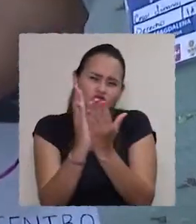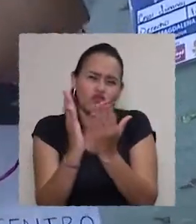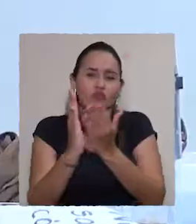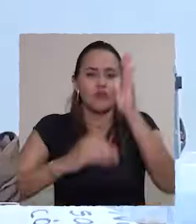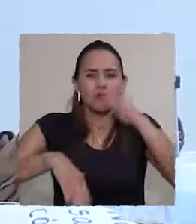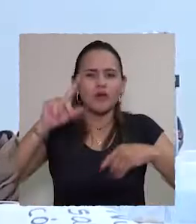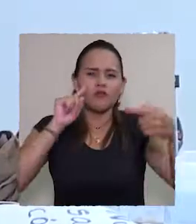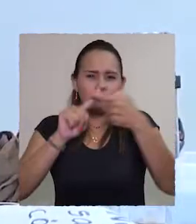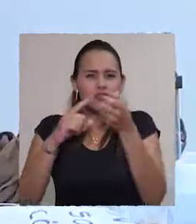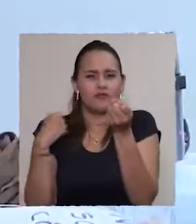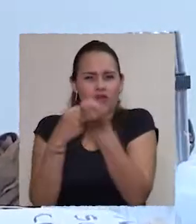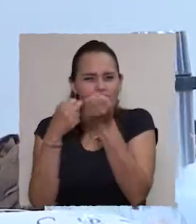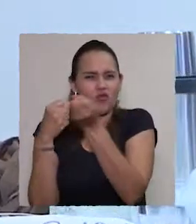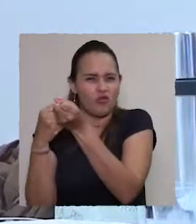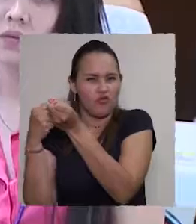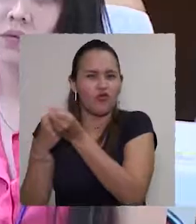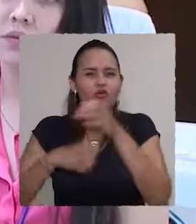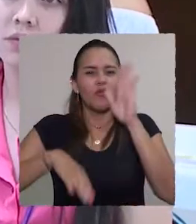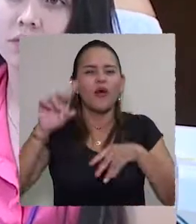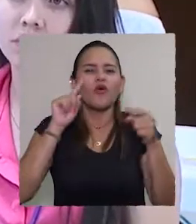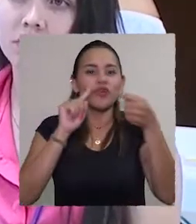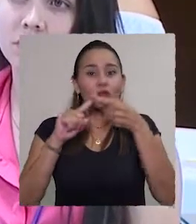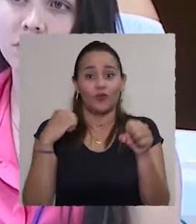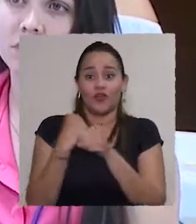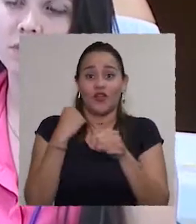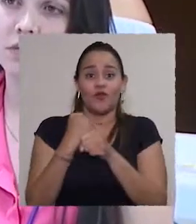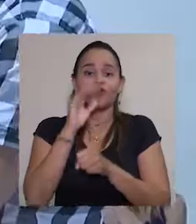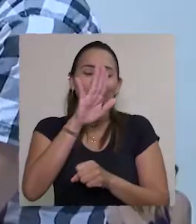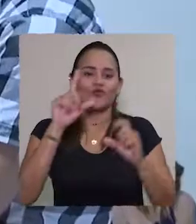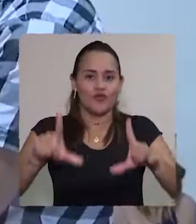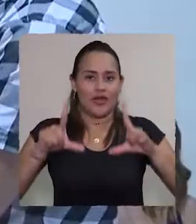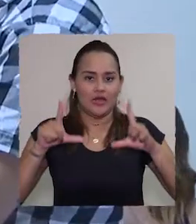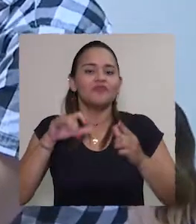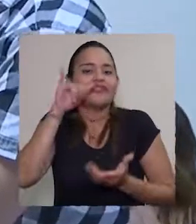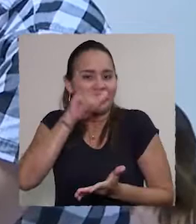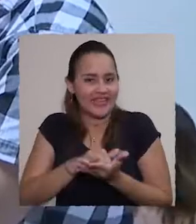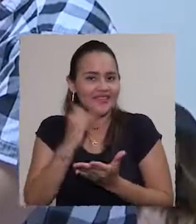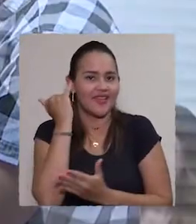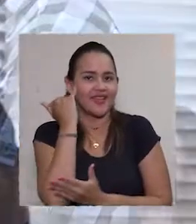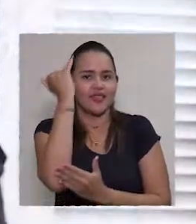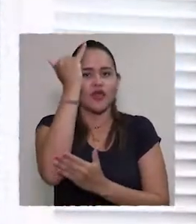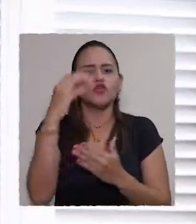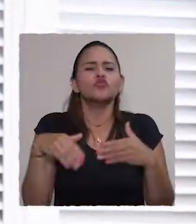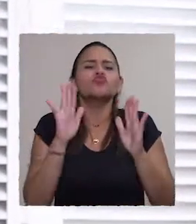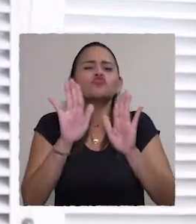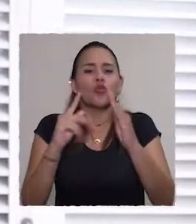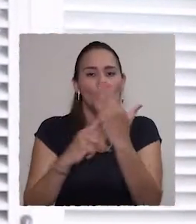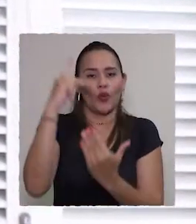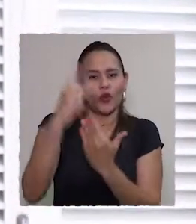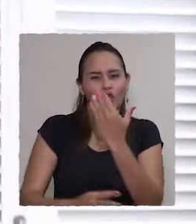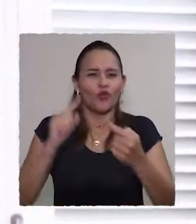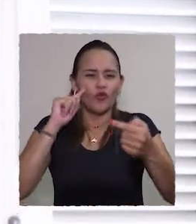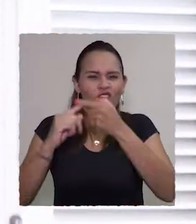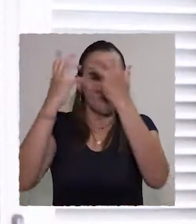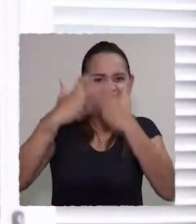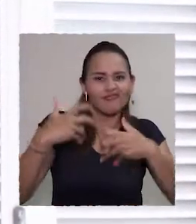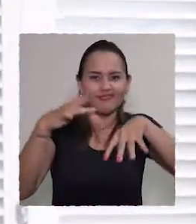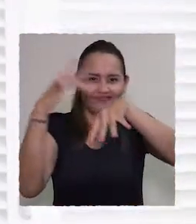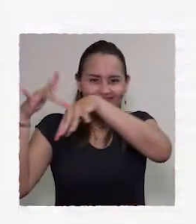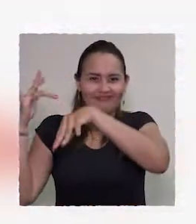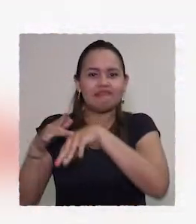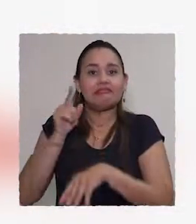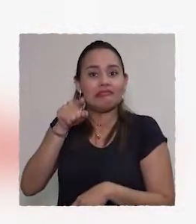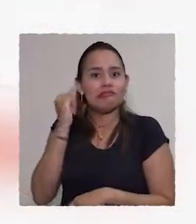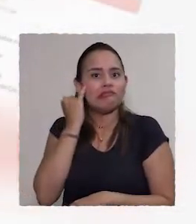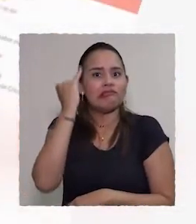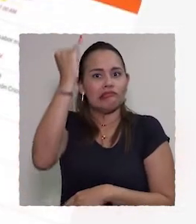optar por diferentes modalidades para desarrollar su trabajo de grado. Una de estas es la sustentación de proyectos de emprendimiento, como fue el caso de